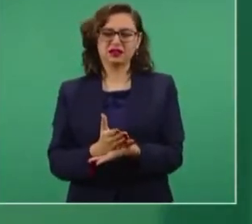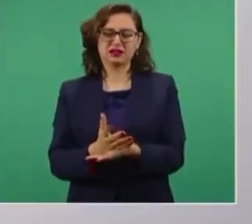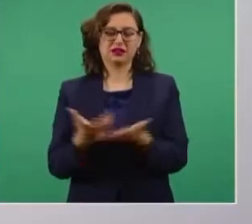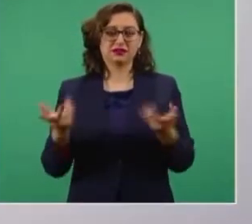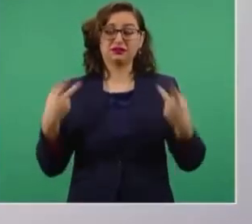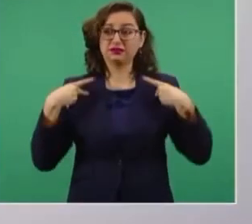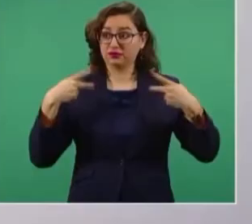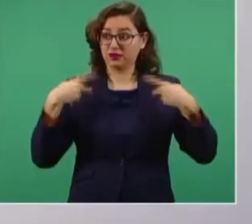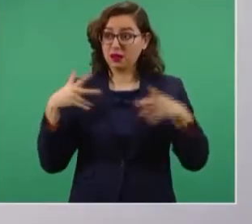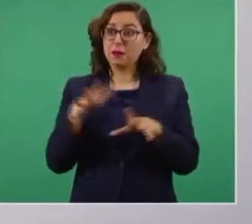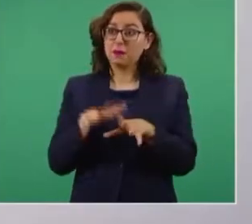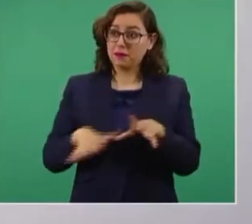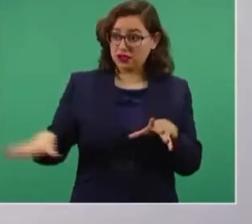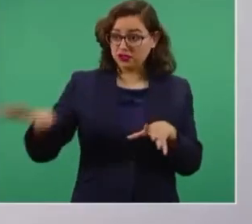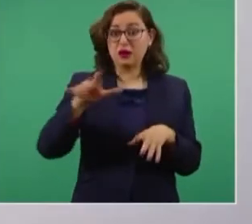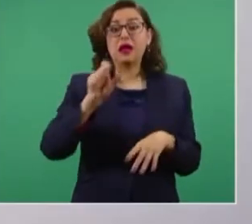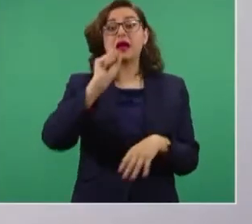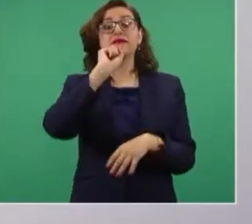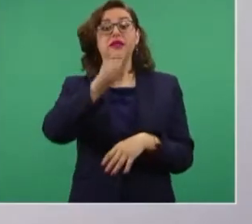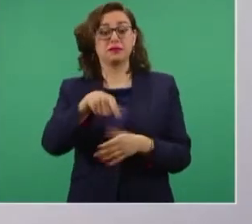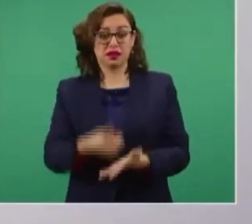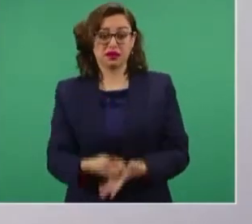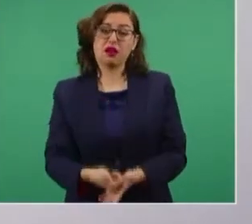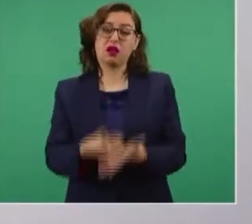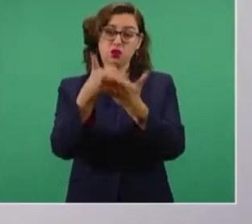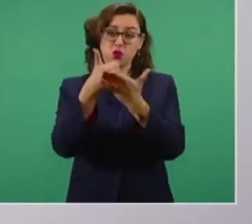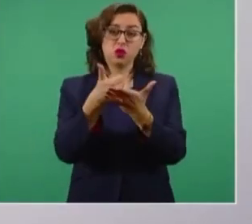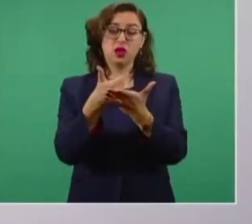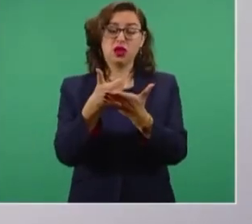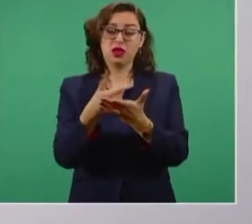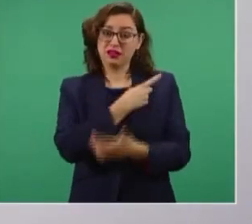ayude todo el pueblo a denunciar.